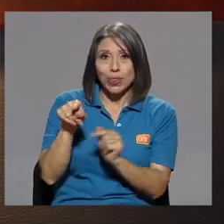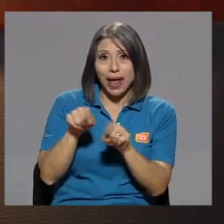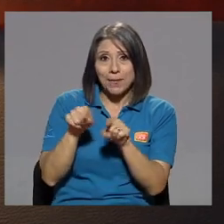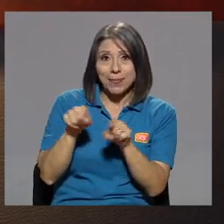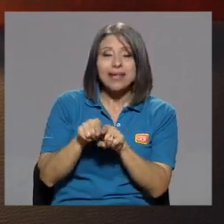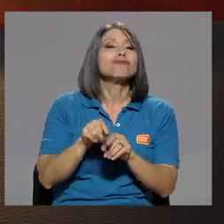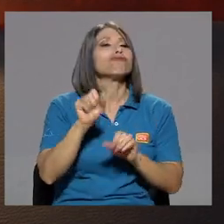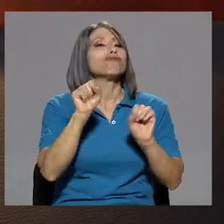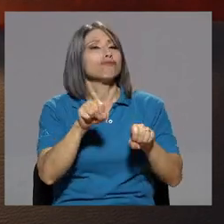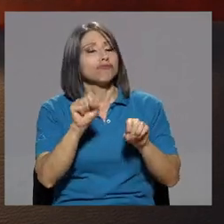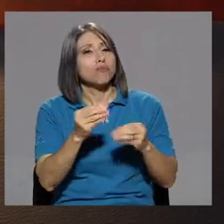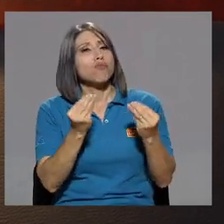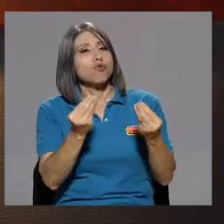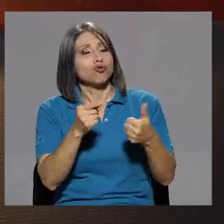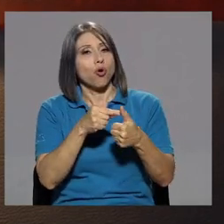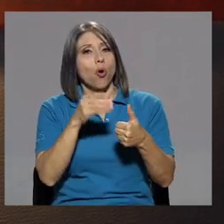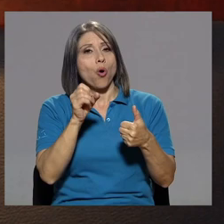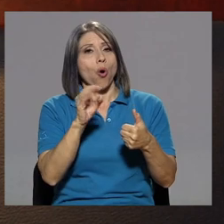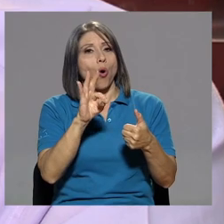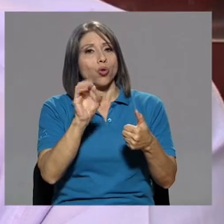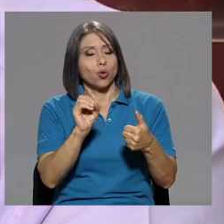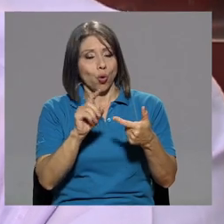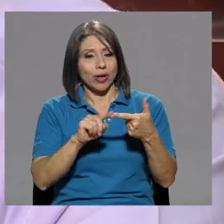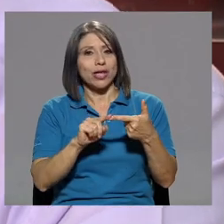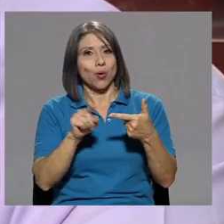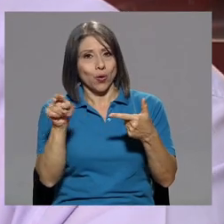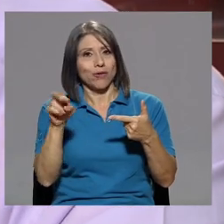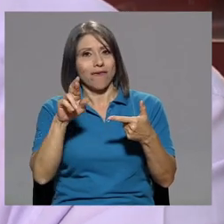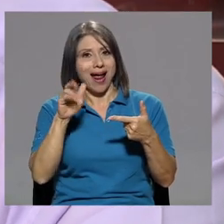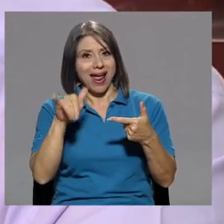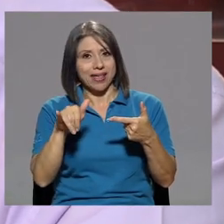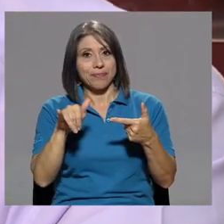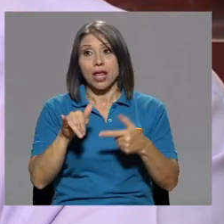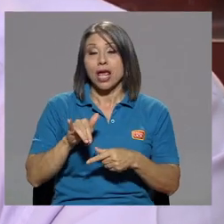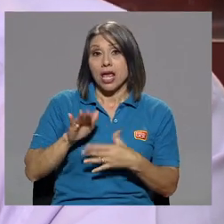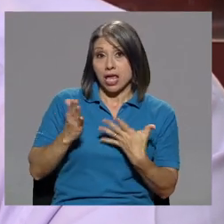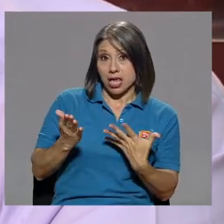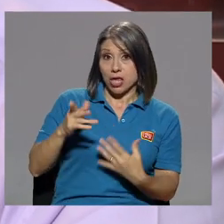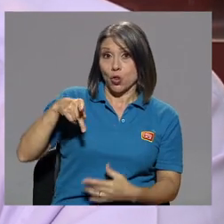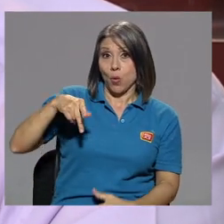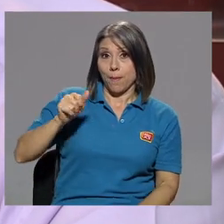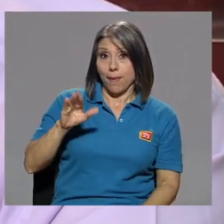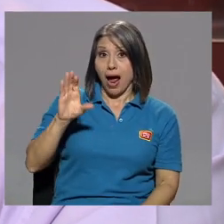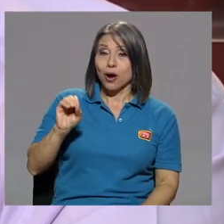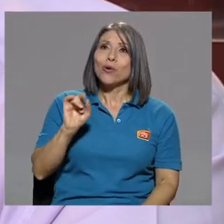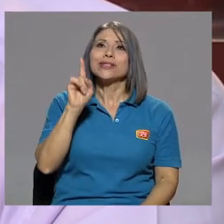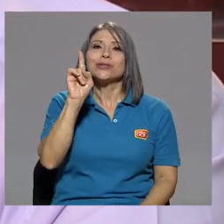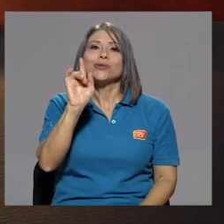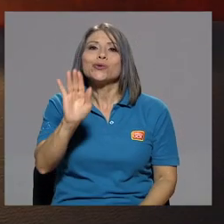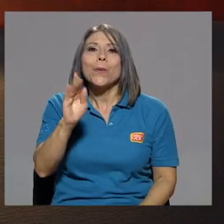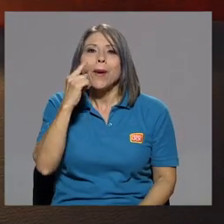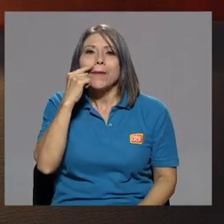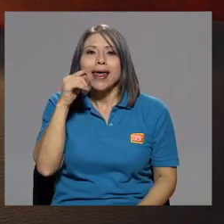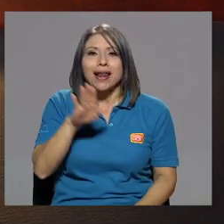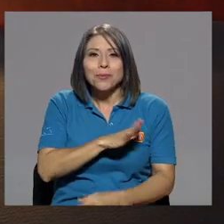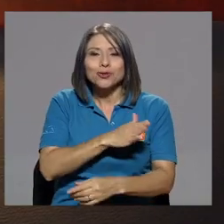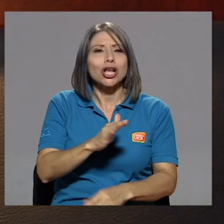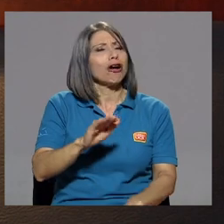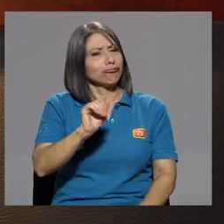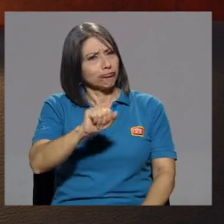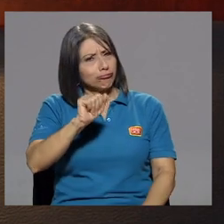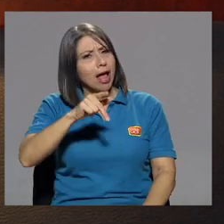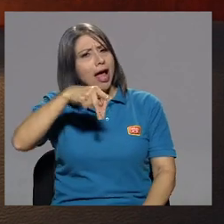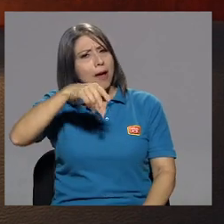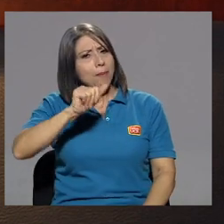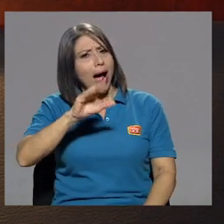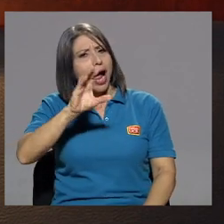y con… ¿Y Don Paco, su papá de la música? Ah, sí, no, con Paco, Paco fue mi papá